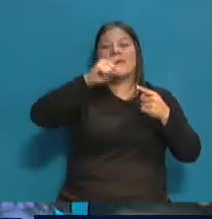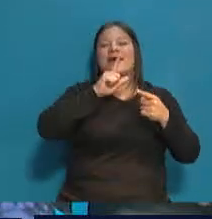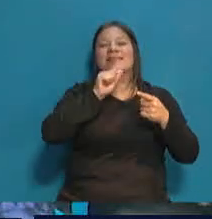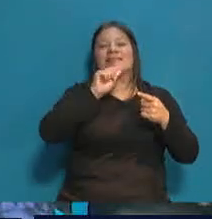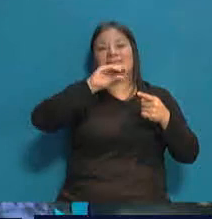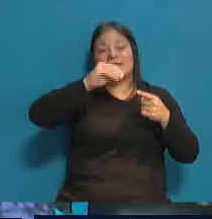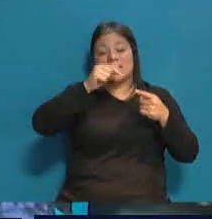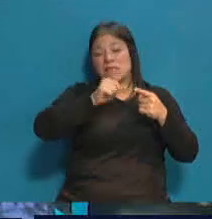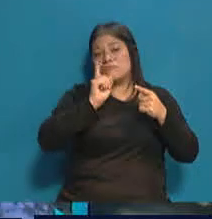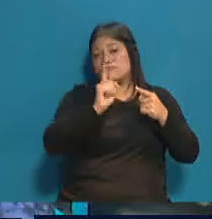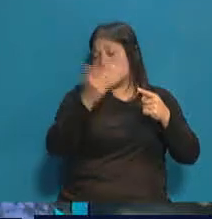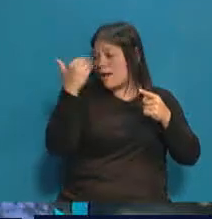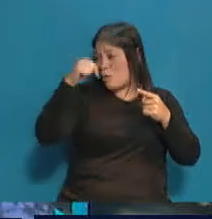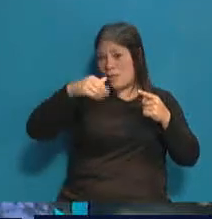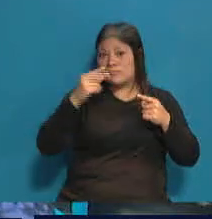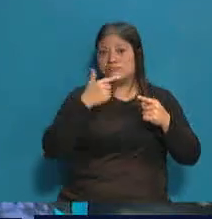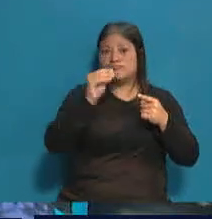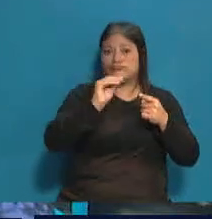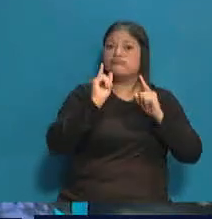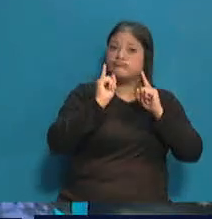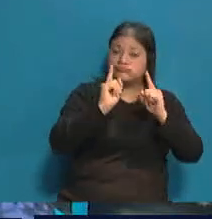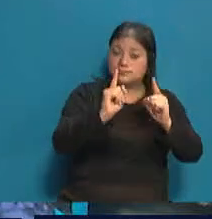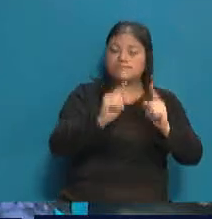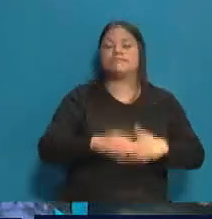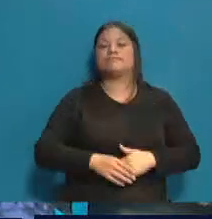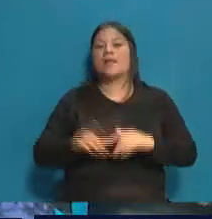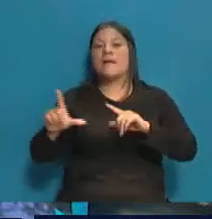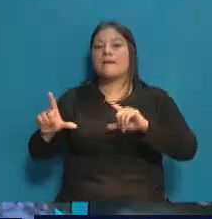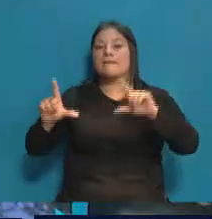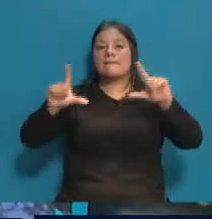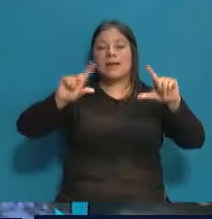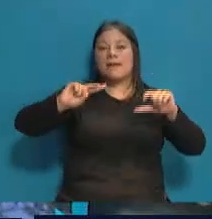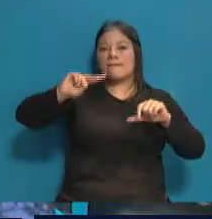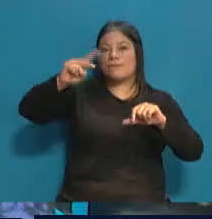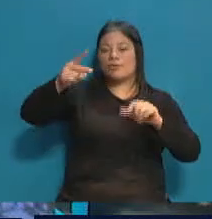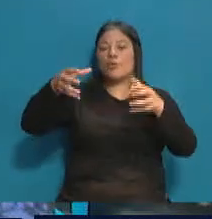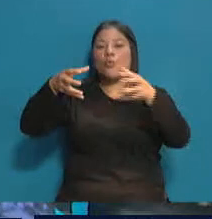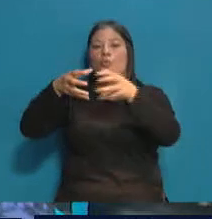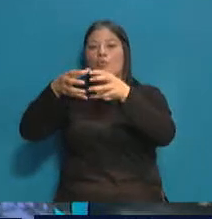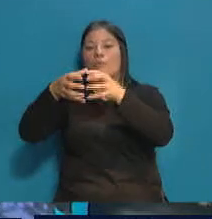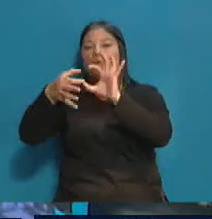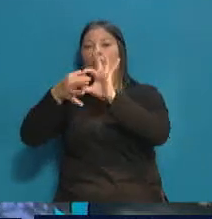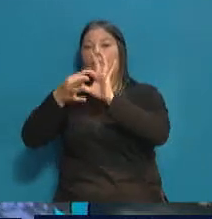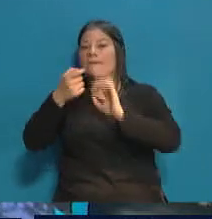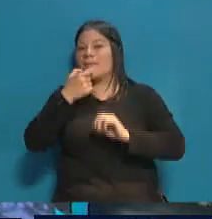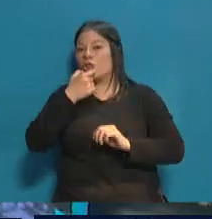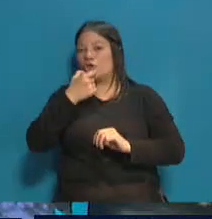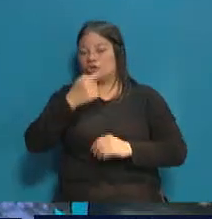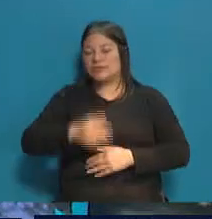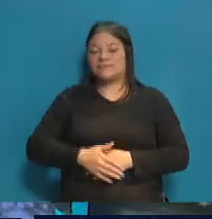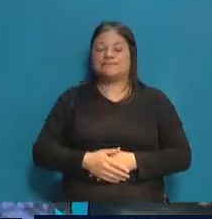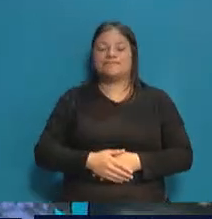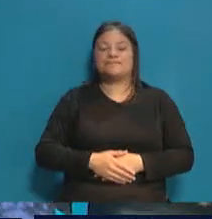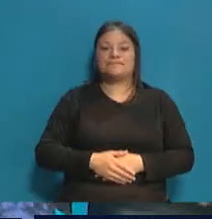mantener su banca dentro de la legislatura. Vamos a la siguiente placa donde encontramos la Unión Mendozina. Acá sí hay una